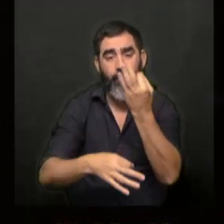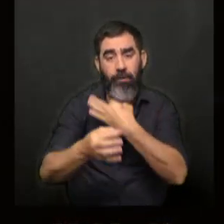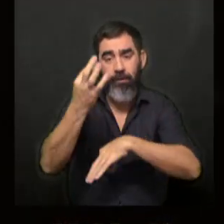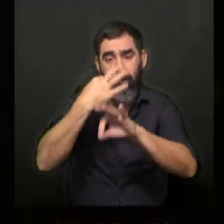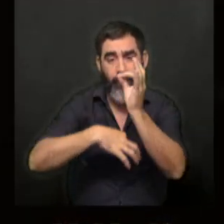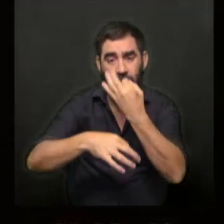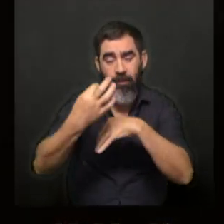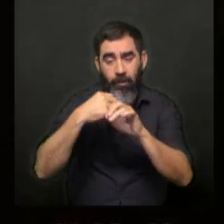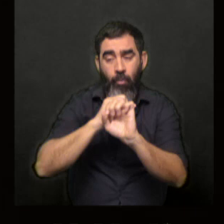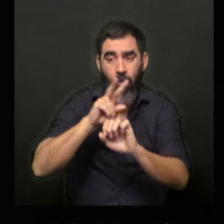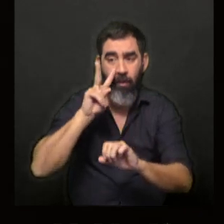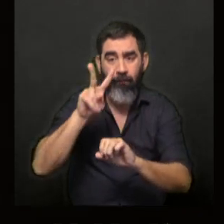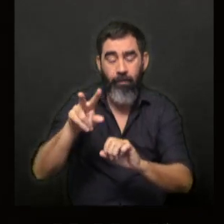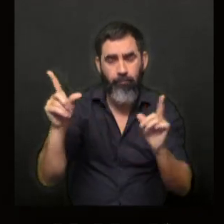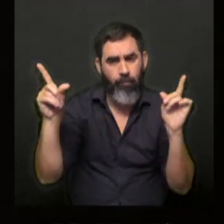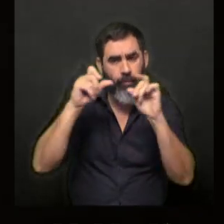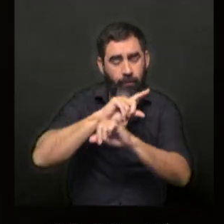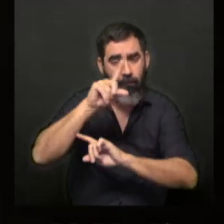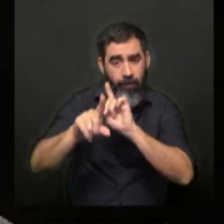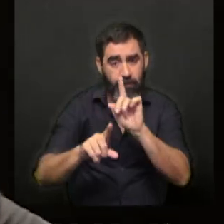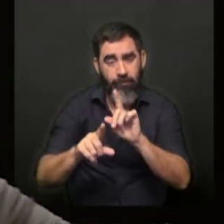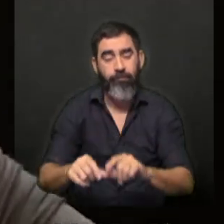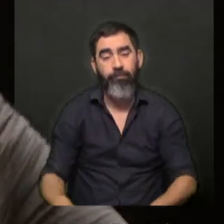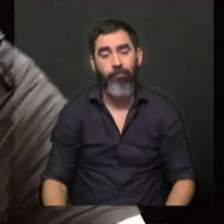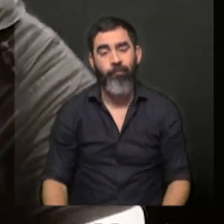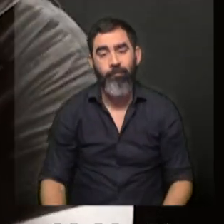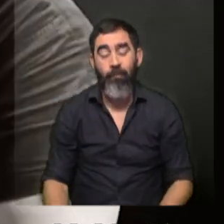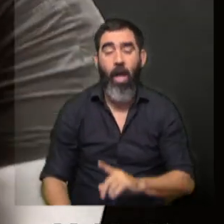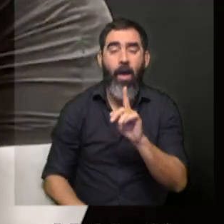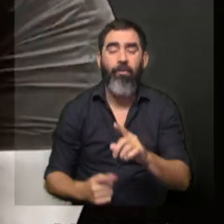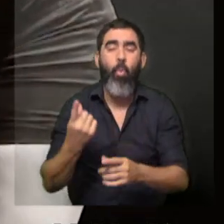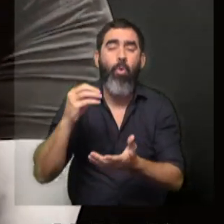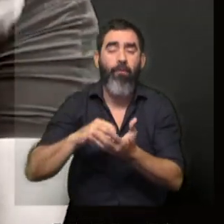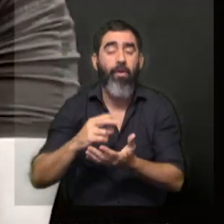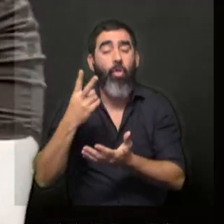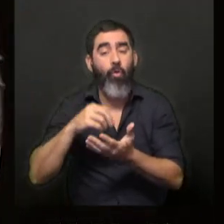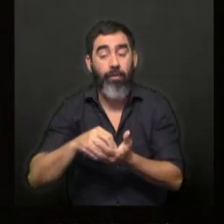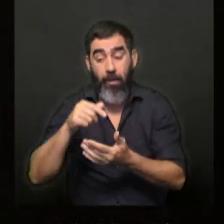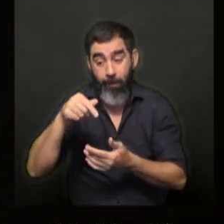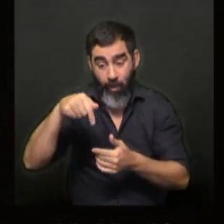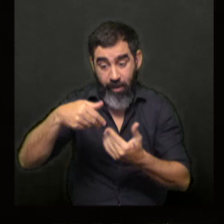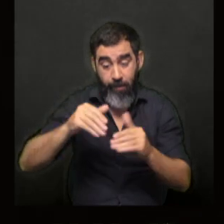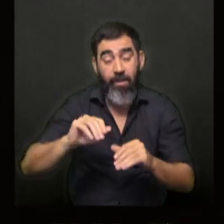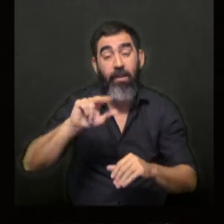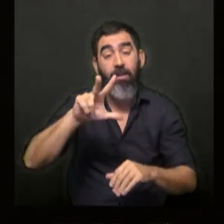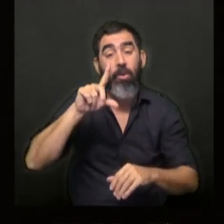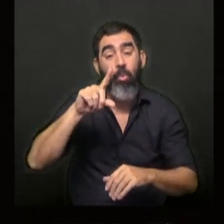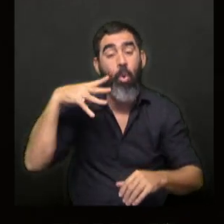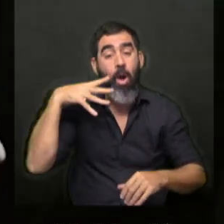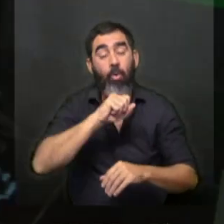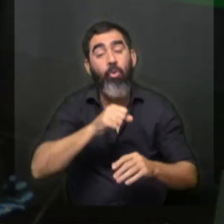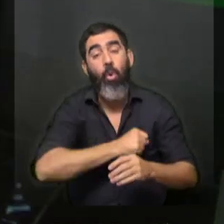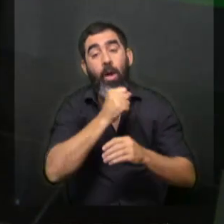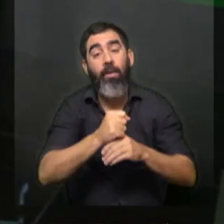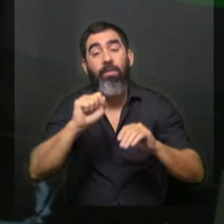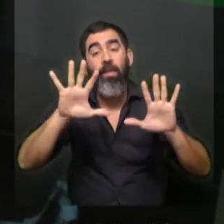Sepau Poder Ver, que también es difícil a veces hablar de esa contemporánea, que tienen una o dos fechas. Esto está desde el 31 de agosto hasta el 10 de septiembre,